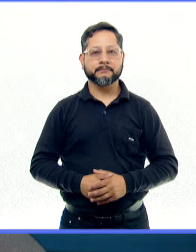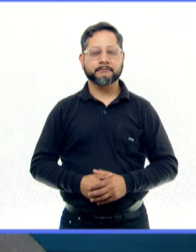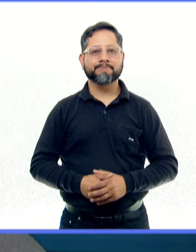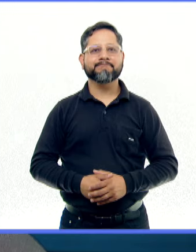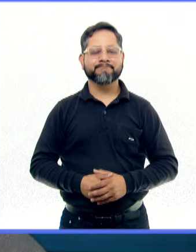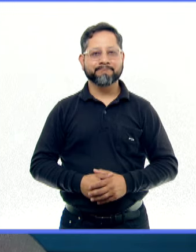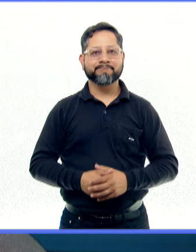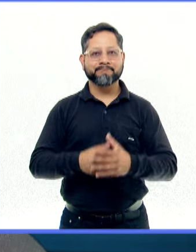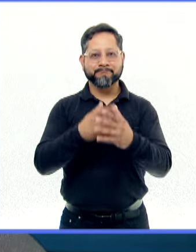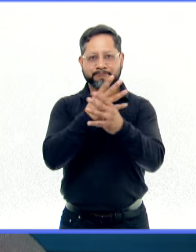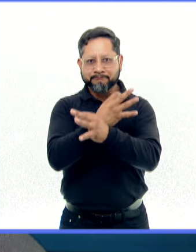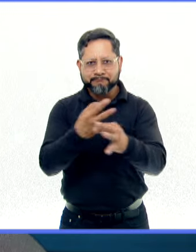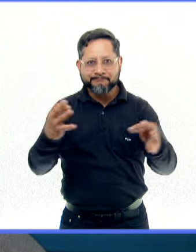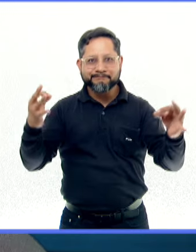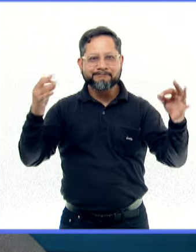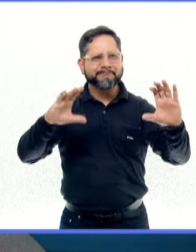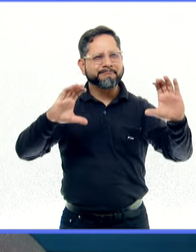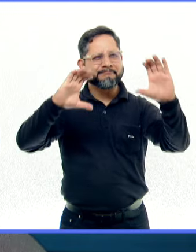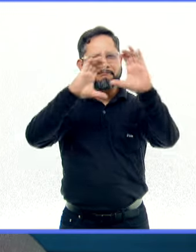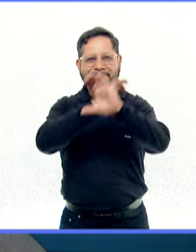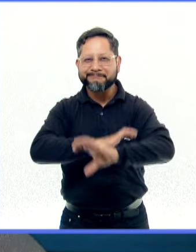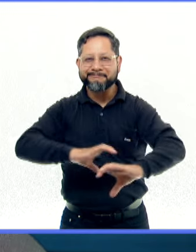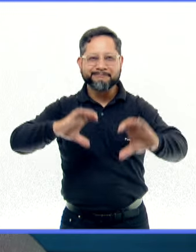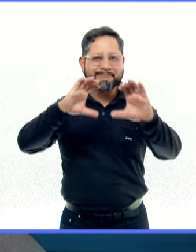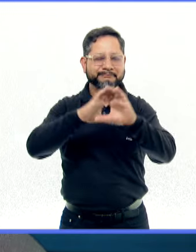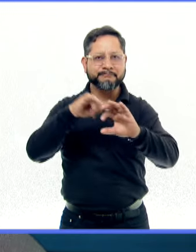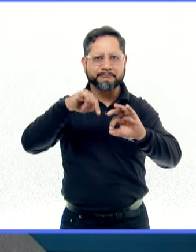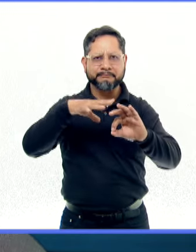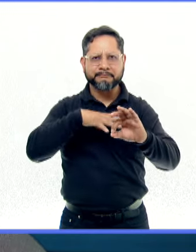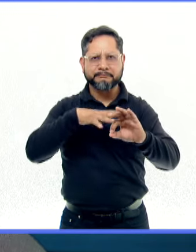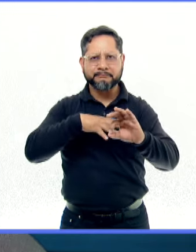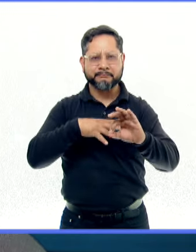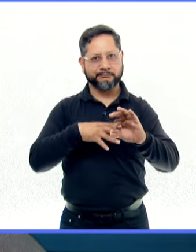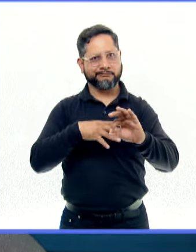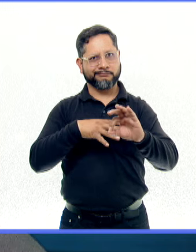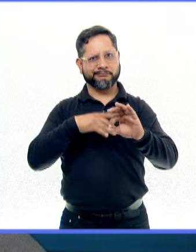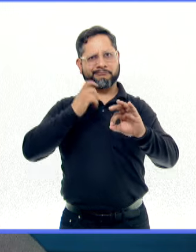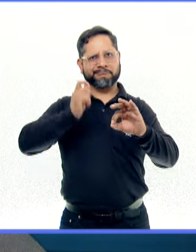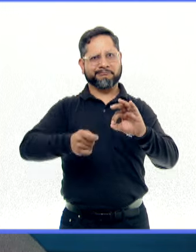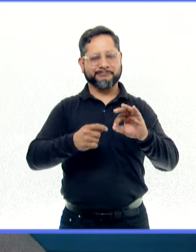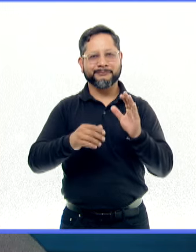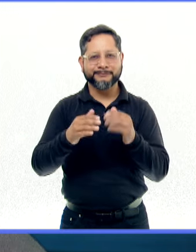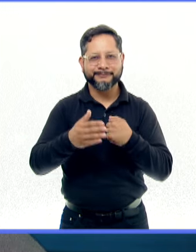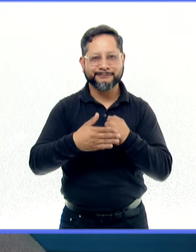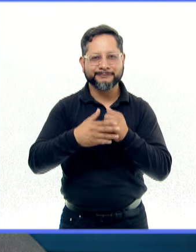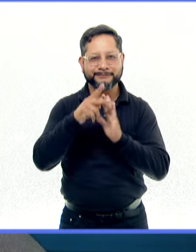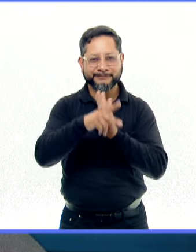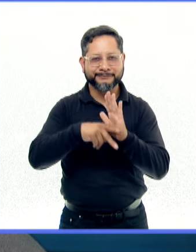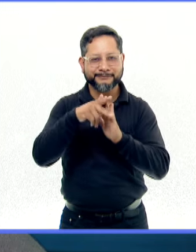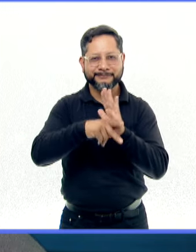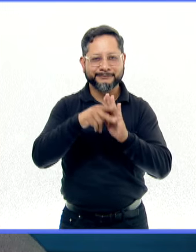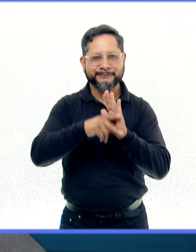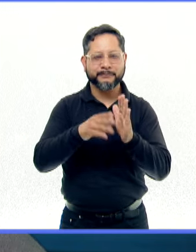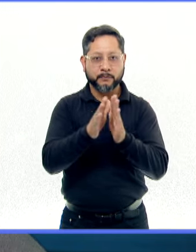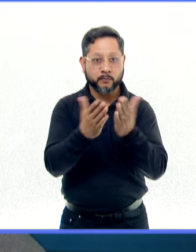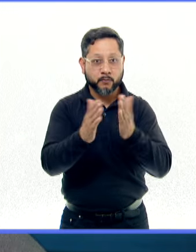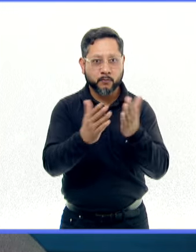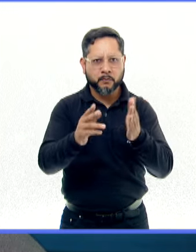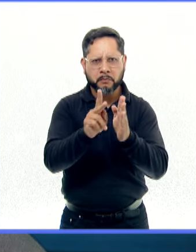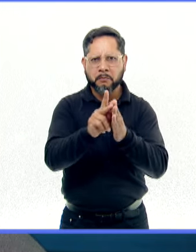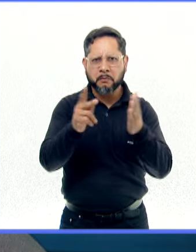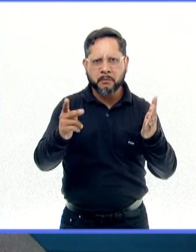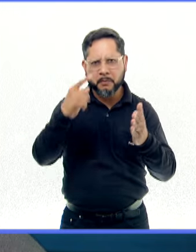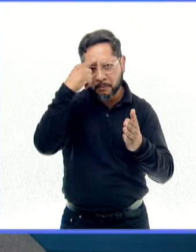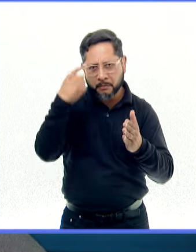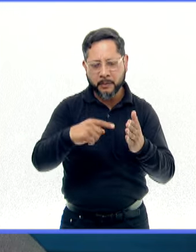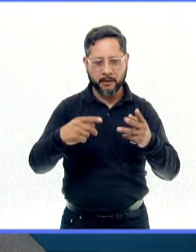Noticias sobre el coro universitario, nuevos nombramientos en nuestra universidad y más en el número más reciente de Gaceta UNAM que dedica su portada